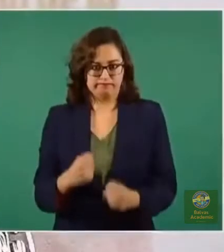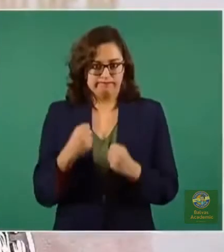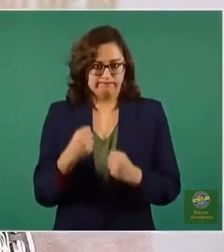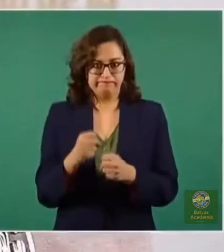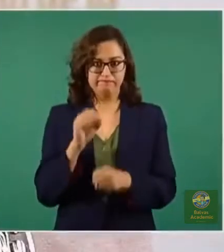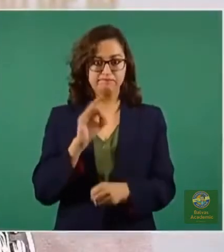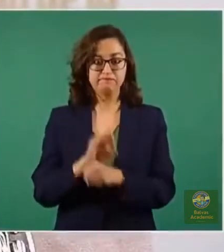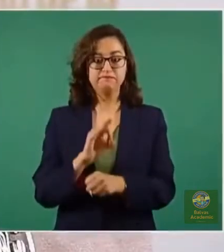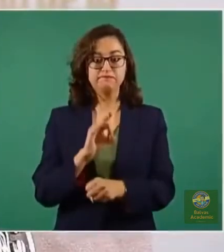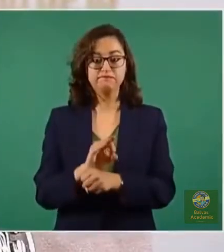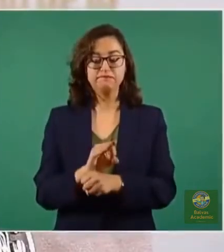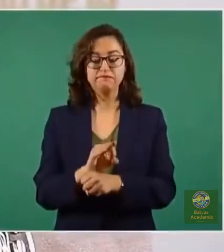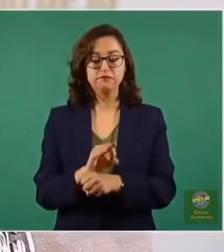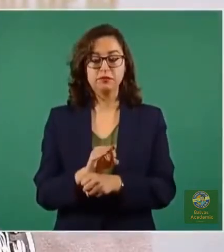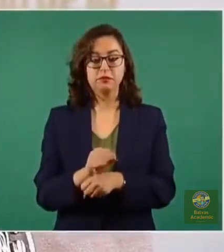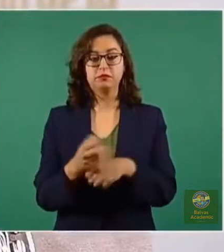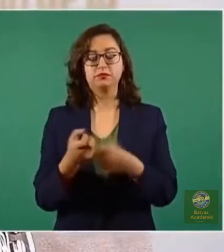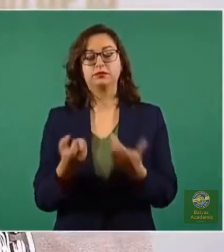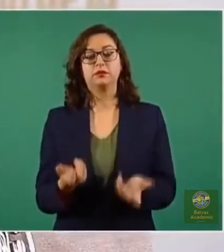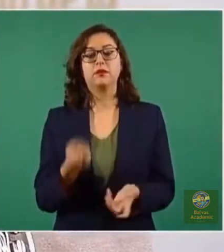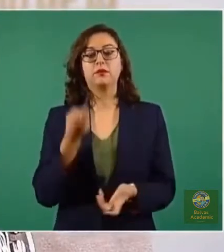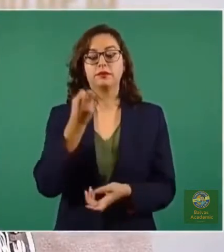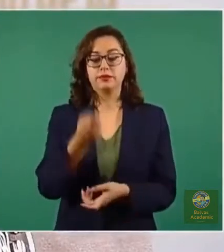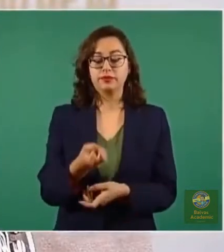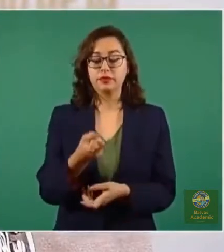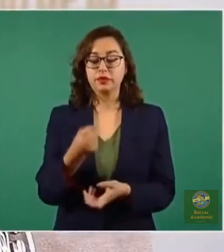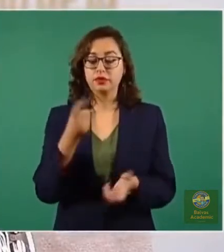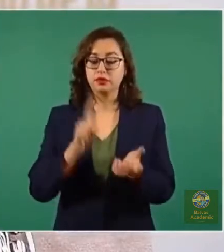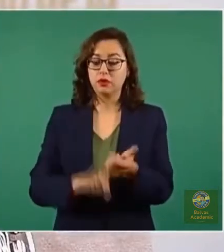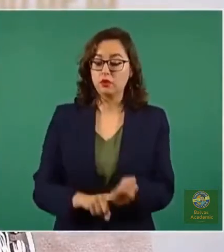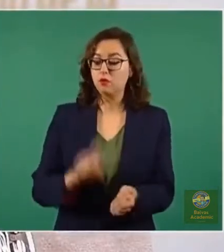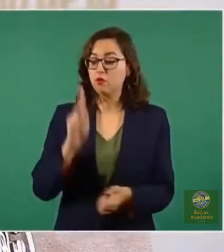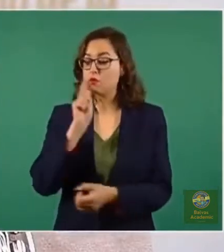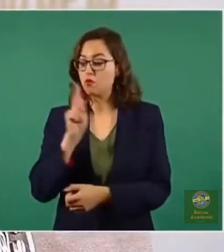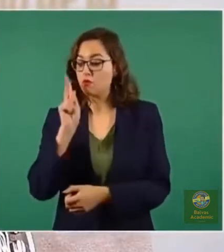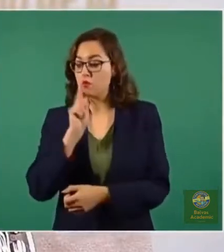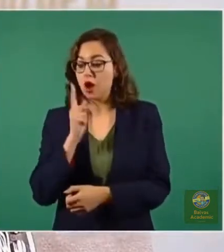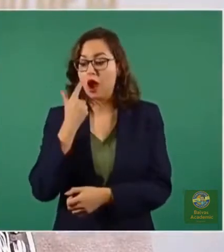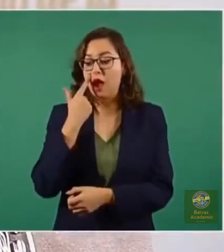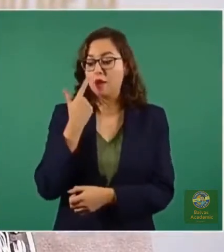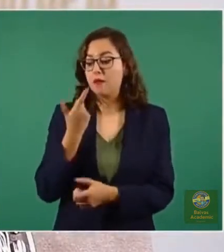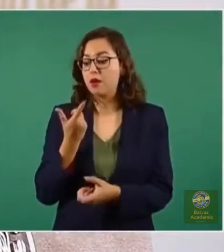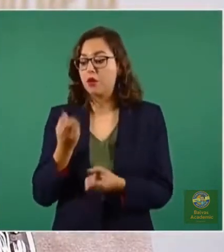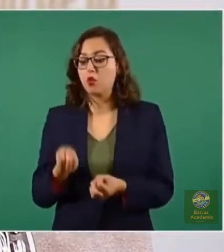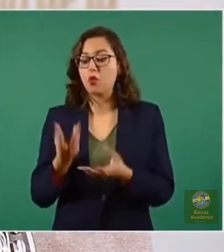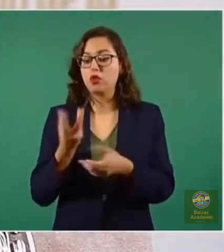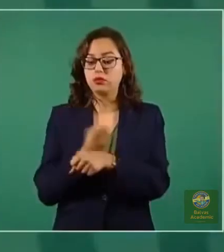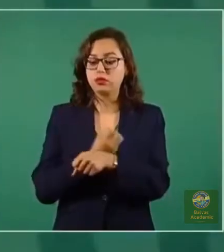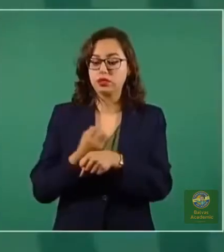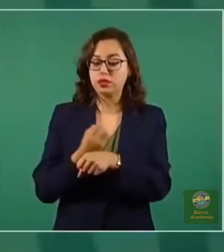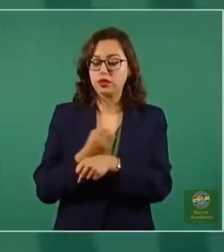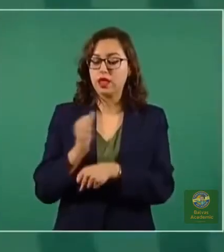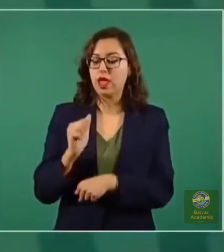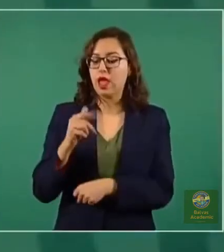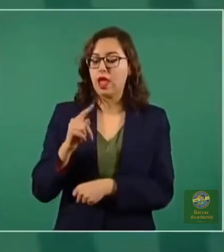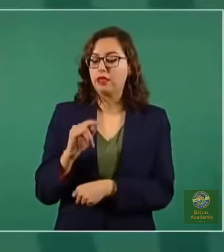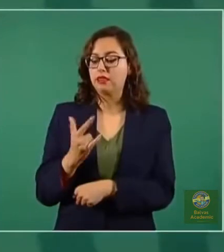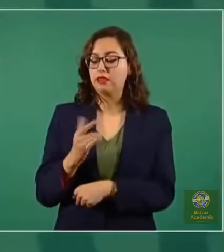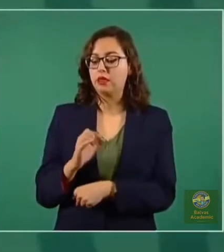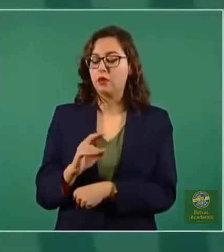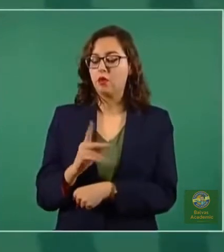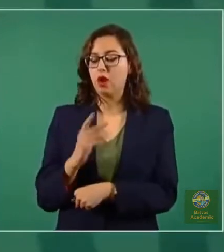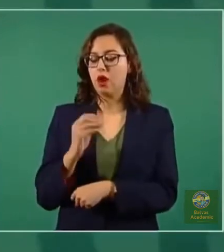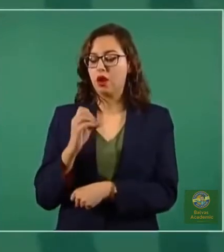para demostrar que produjeron su efecto es la concentración de anticuerpos en sangre. Ahora,